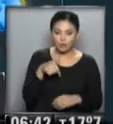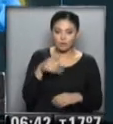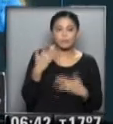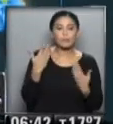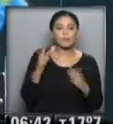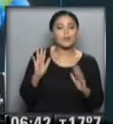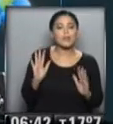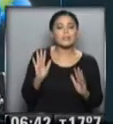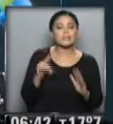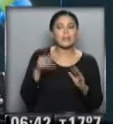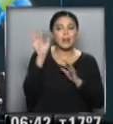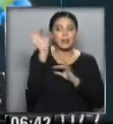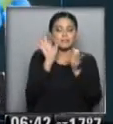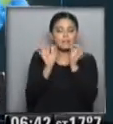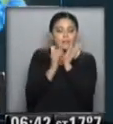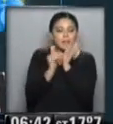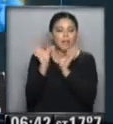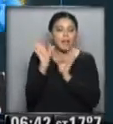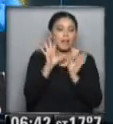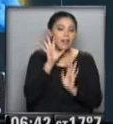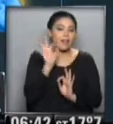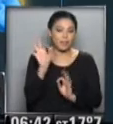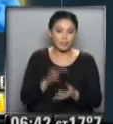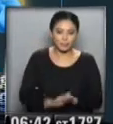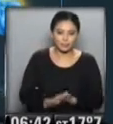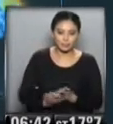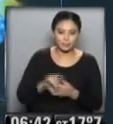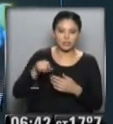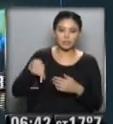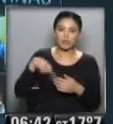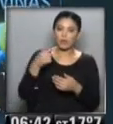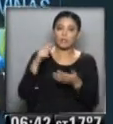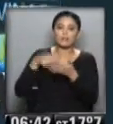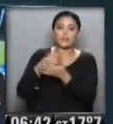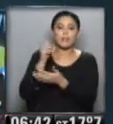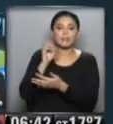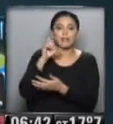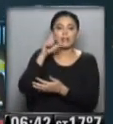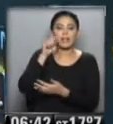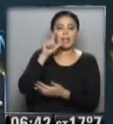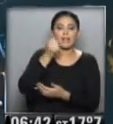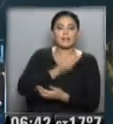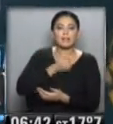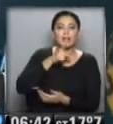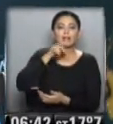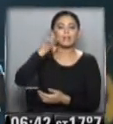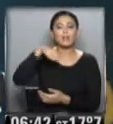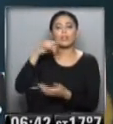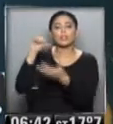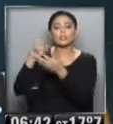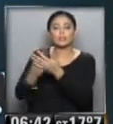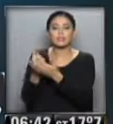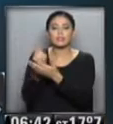probabilidad... ...de alguna nevadita allí en Ushuaia... ...Calafate, tres bajo cero la mínima... ...Bariloche, la